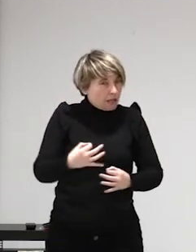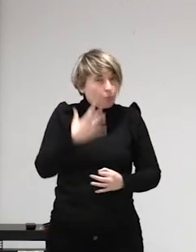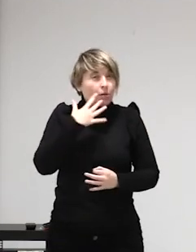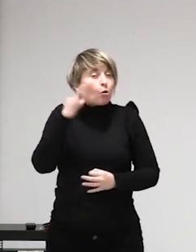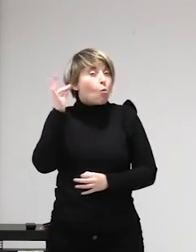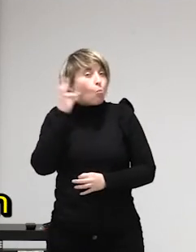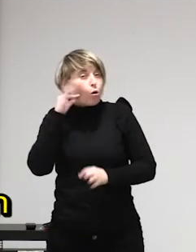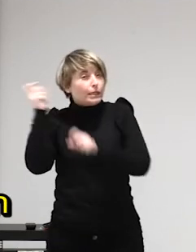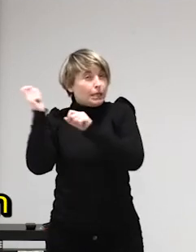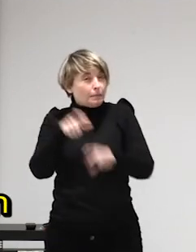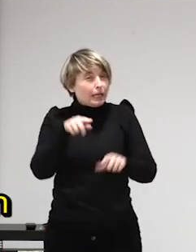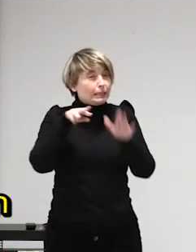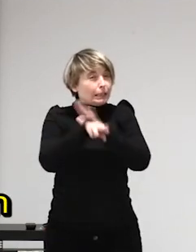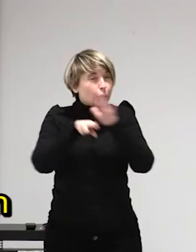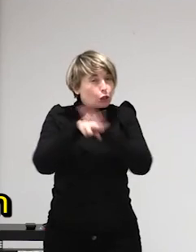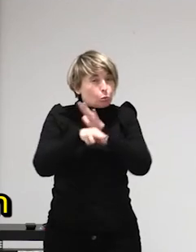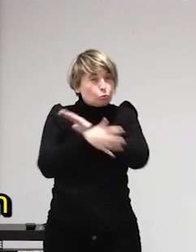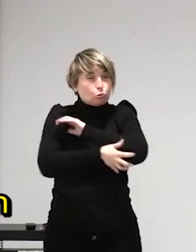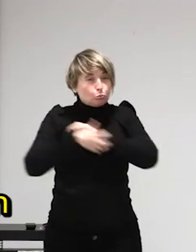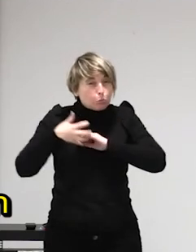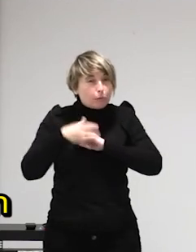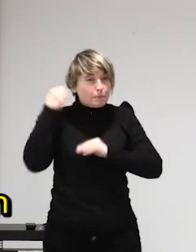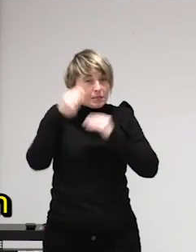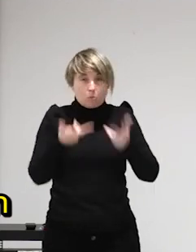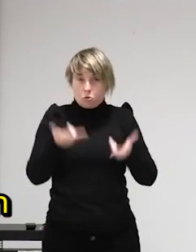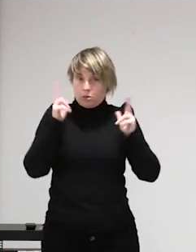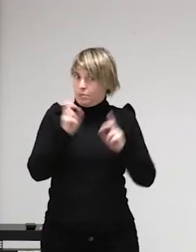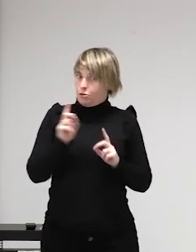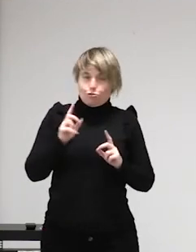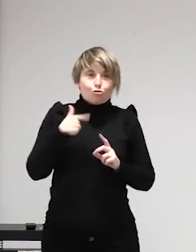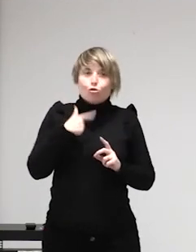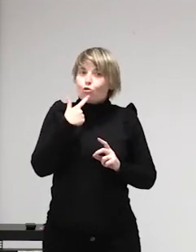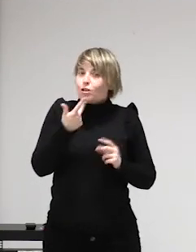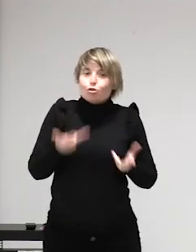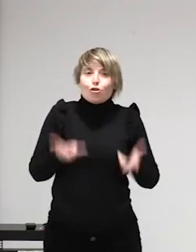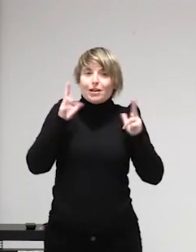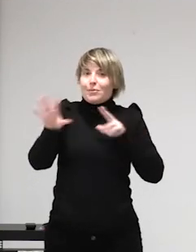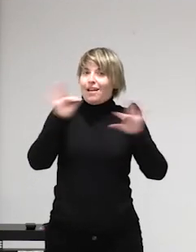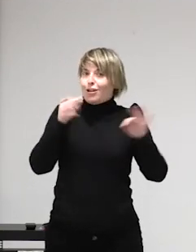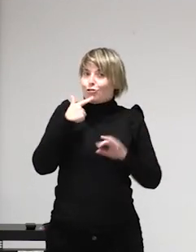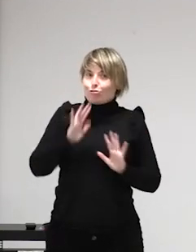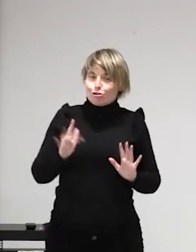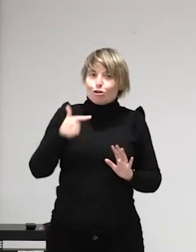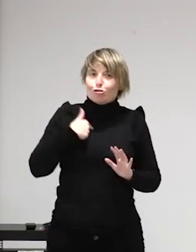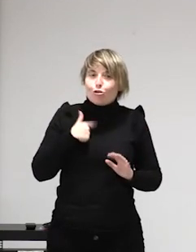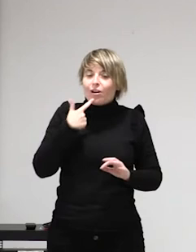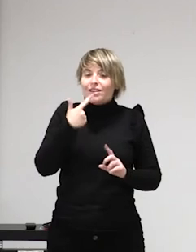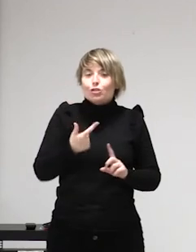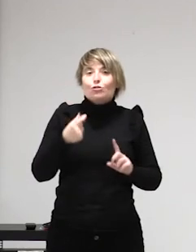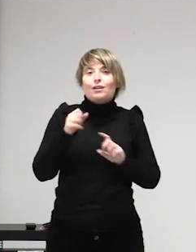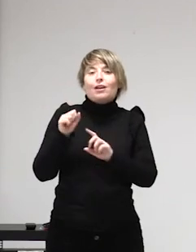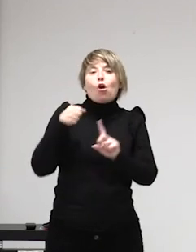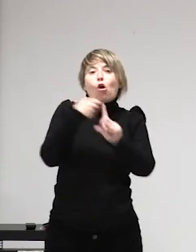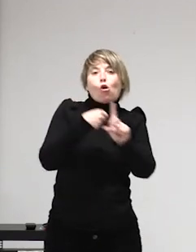ayuntamiento si no se denuncia que la prostitución está ligada a la pobreza y que como sociedad no nos podemos permitir renunciar a